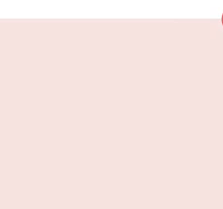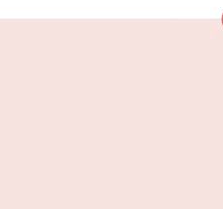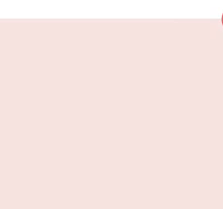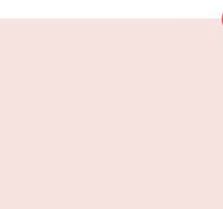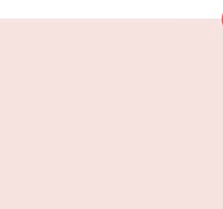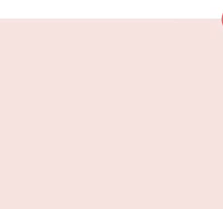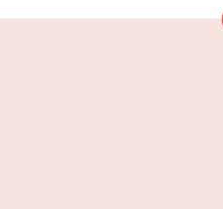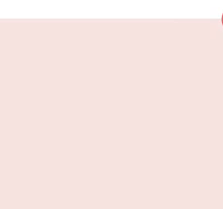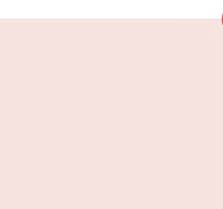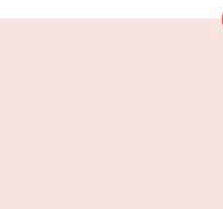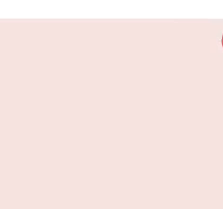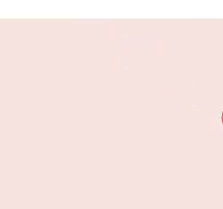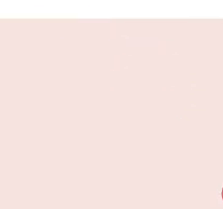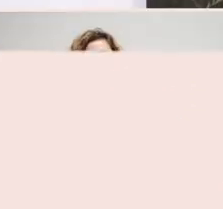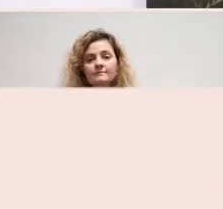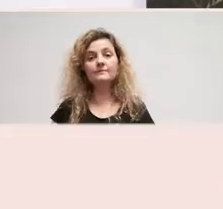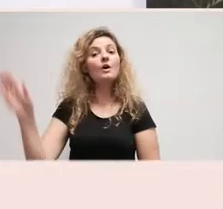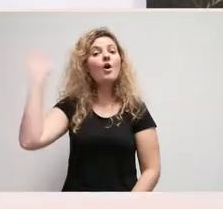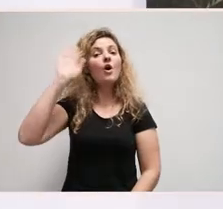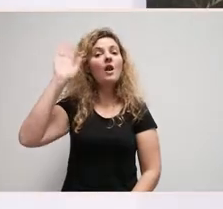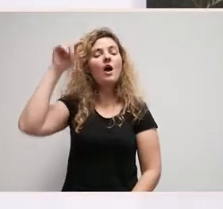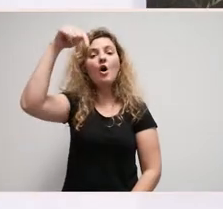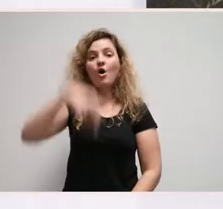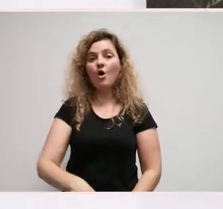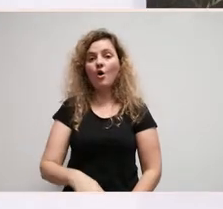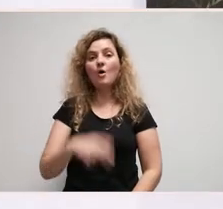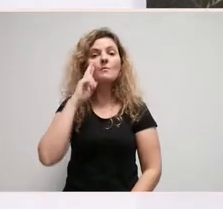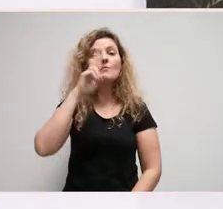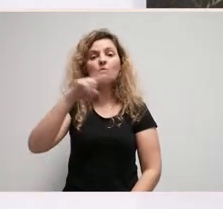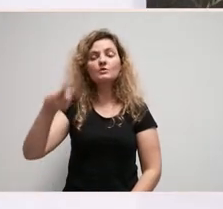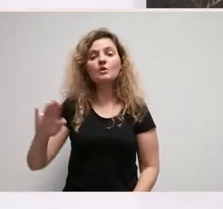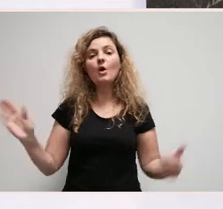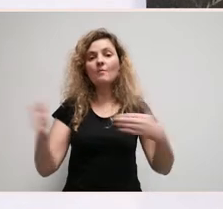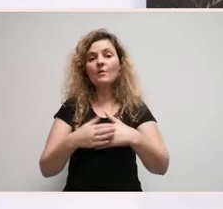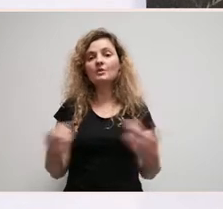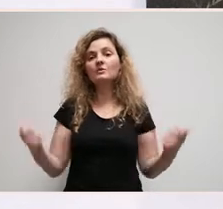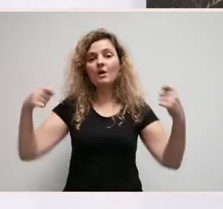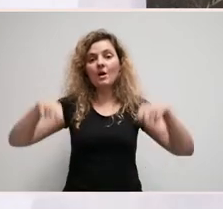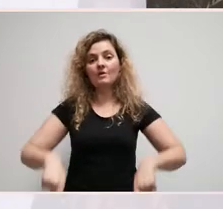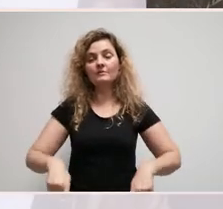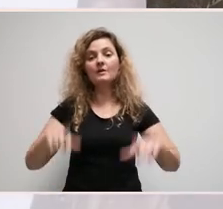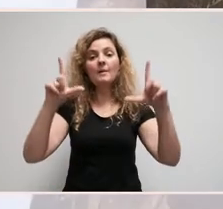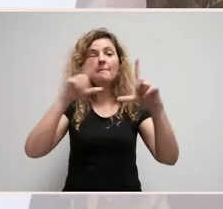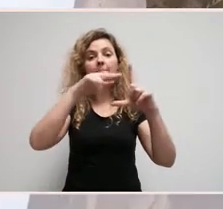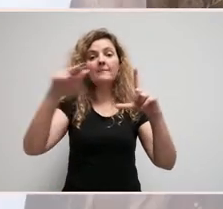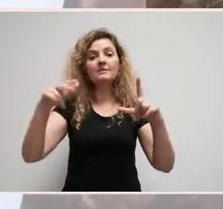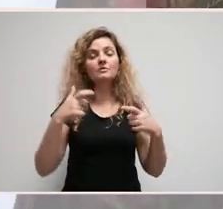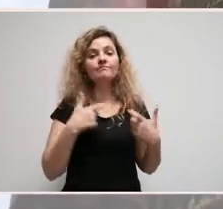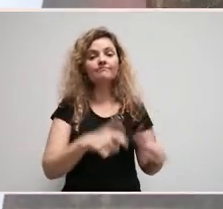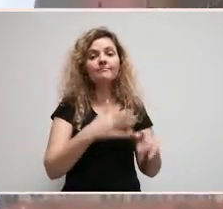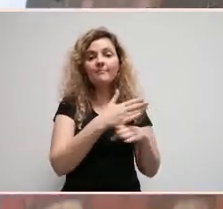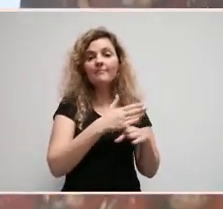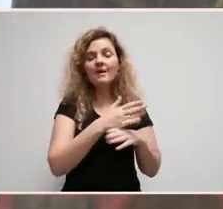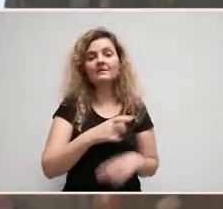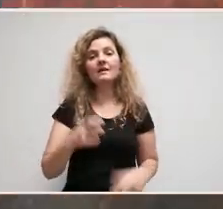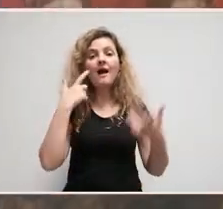A PORTA Ola, hoxe, en o Museo A Porta Pechada, estamos ante a pintura sobre taboa